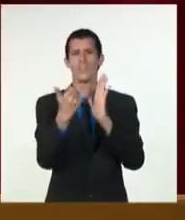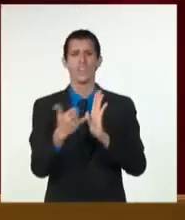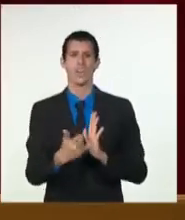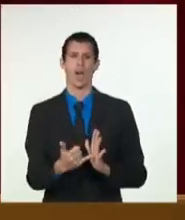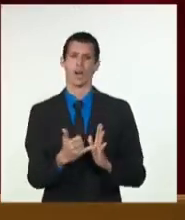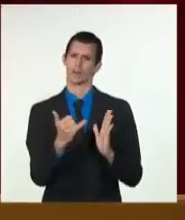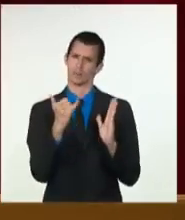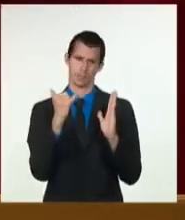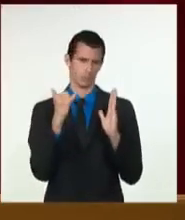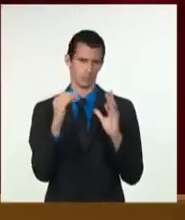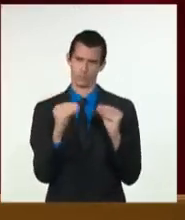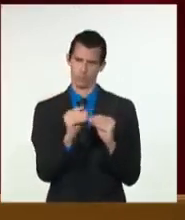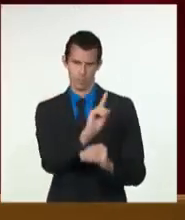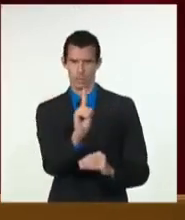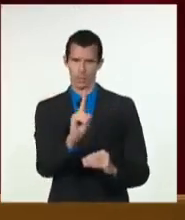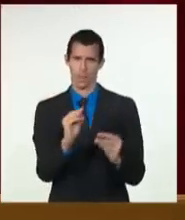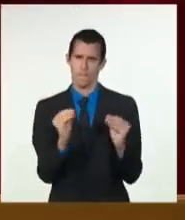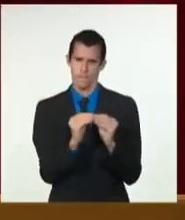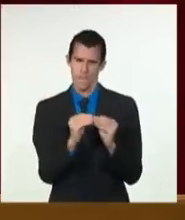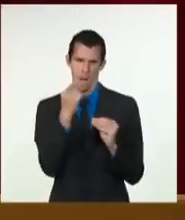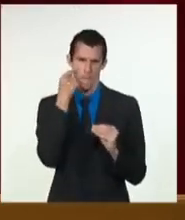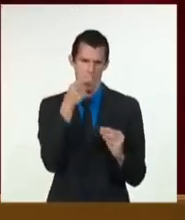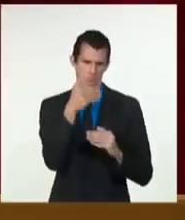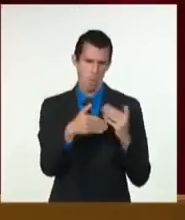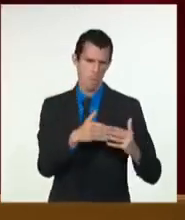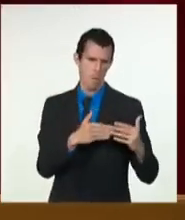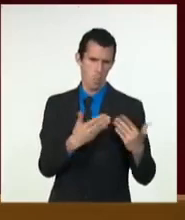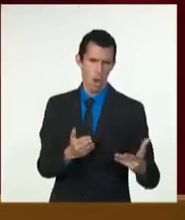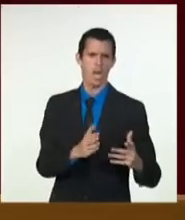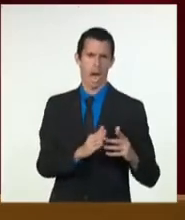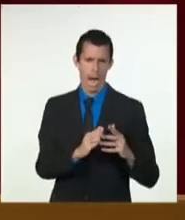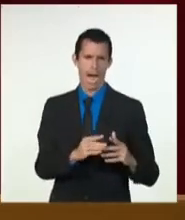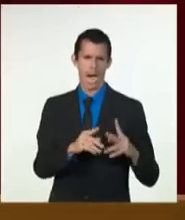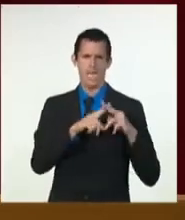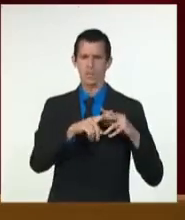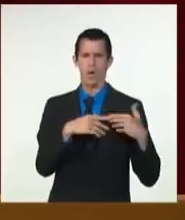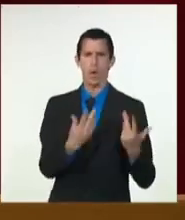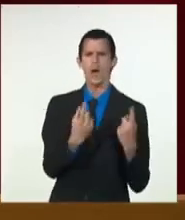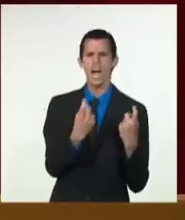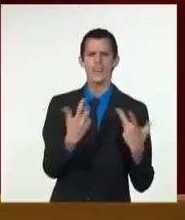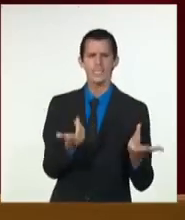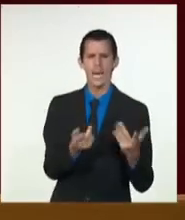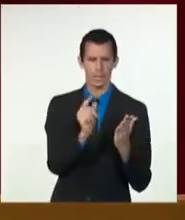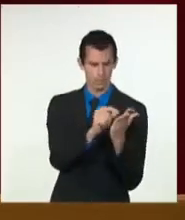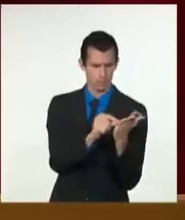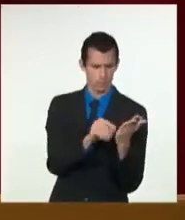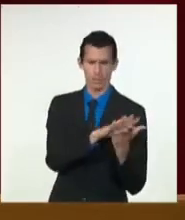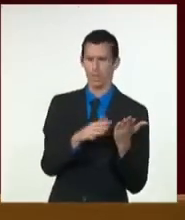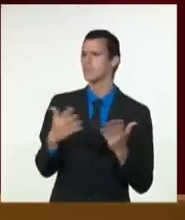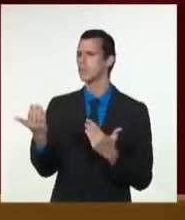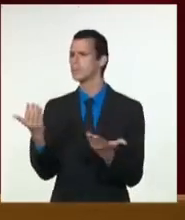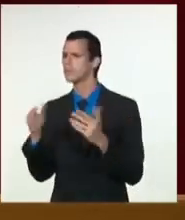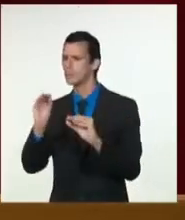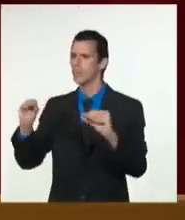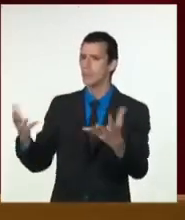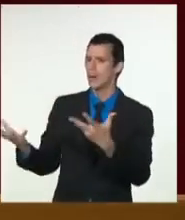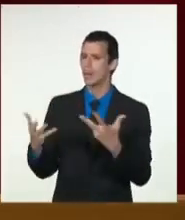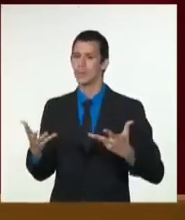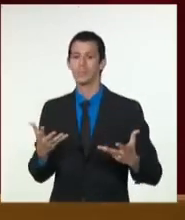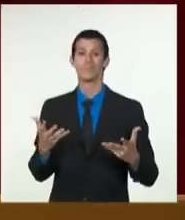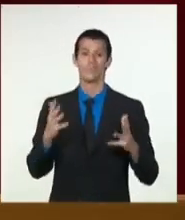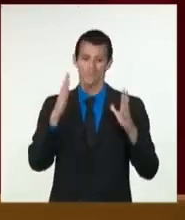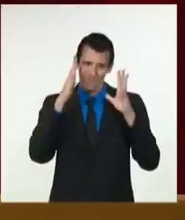se pretenden resolver. Todos son necesarios y debemos defender la participación de todos en la economía del país,